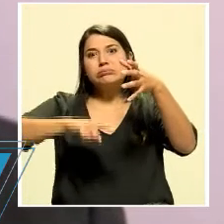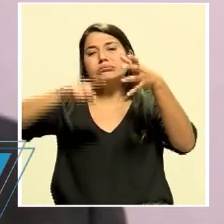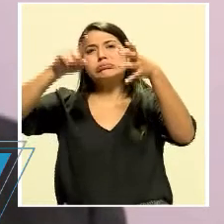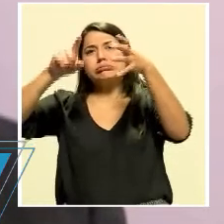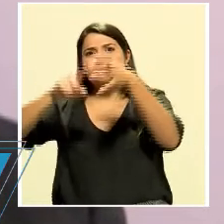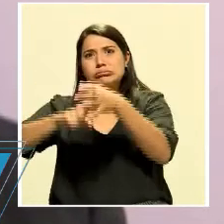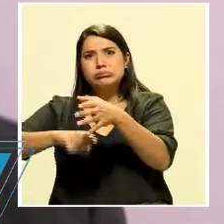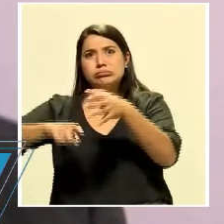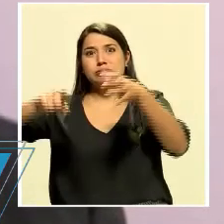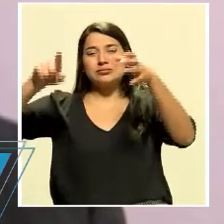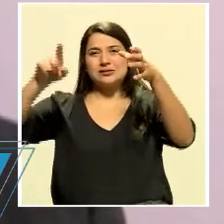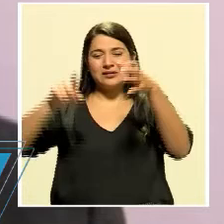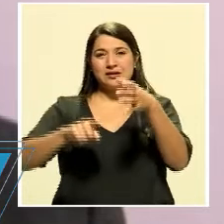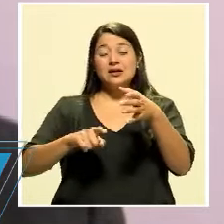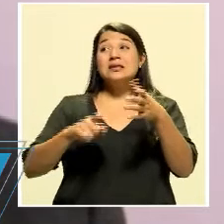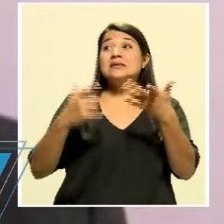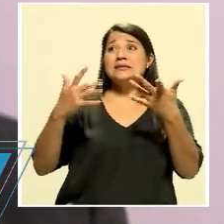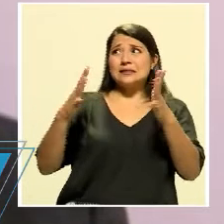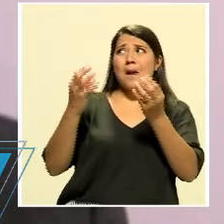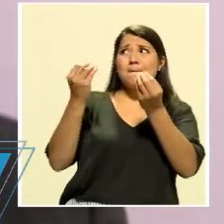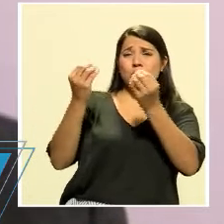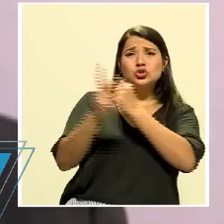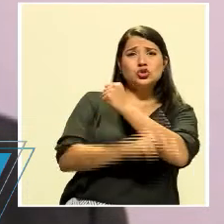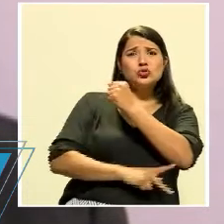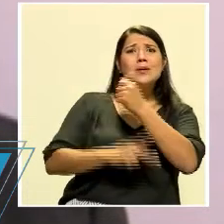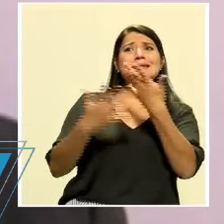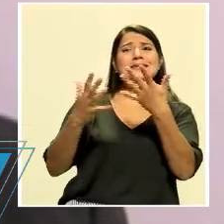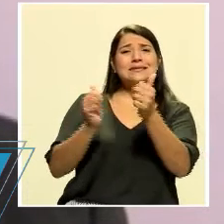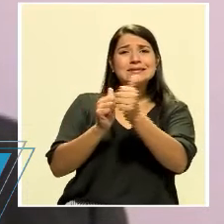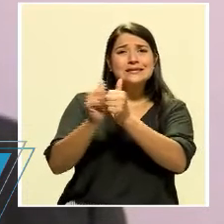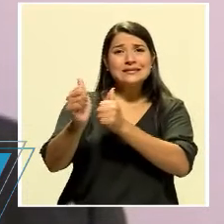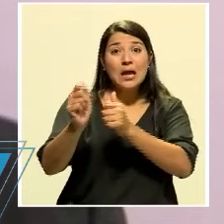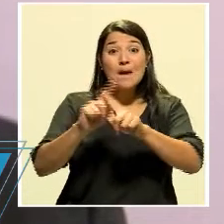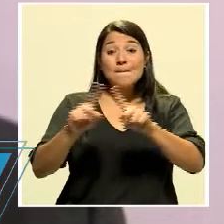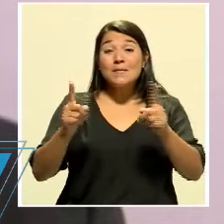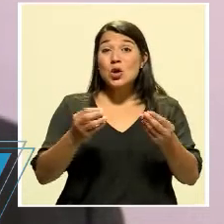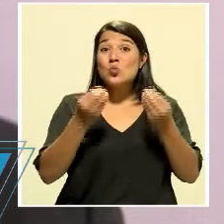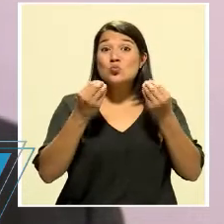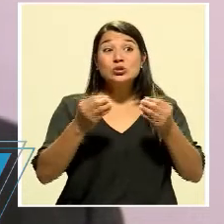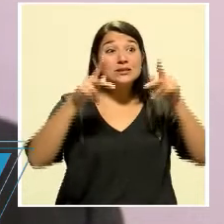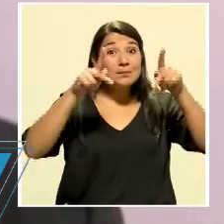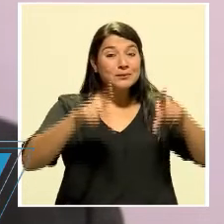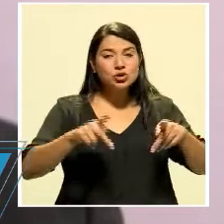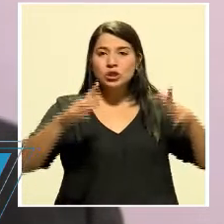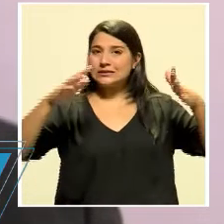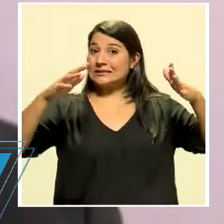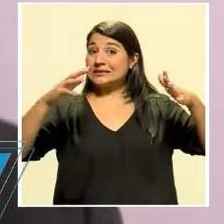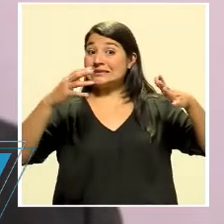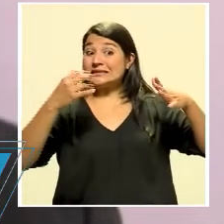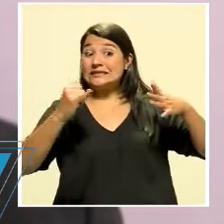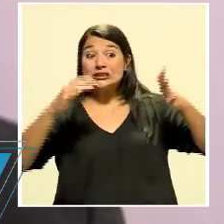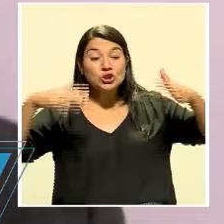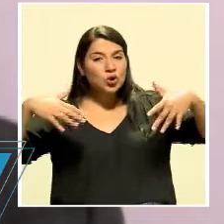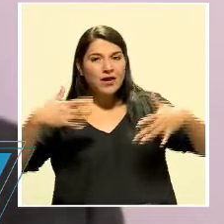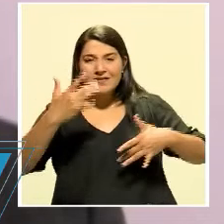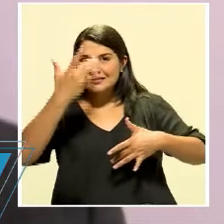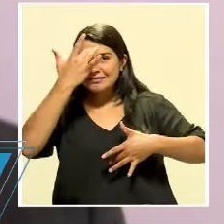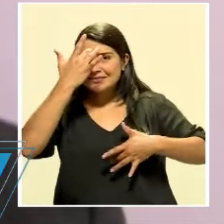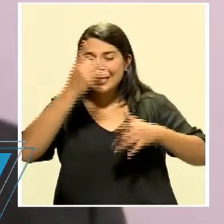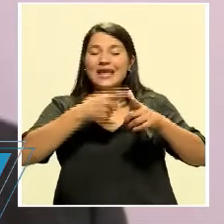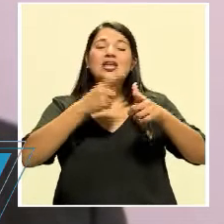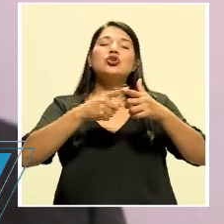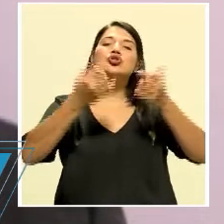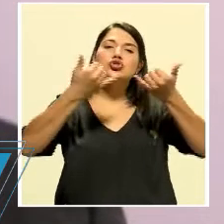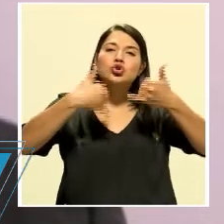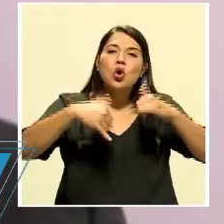inicial, pero al haber mucha gente que no ha contraído el virus, que no se ha expuesto al virus, existe ese